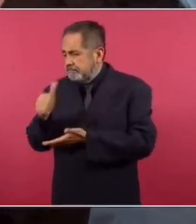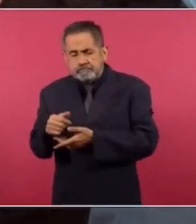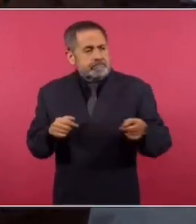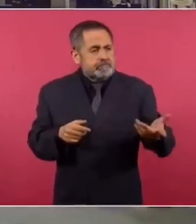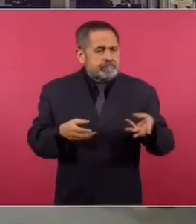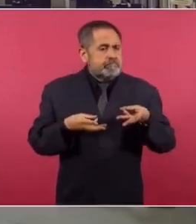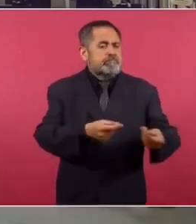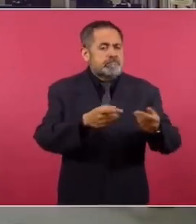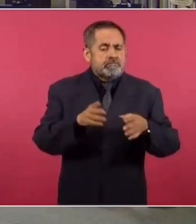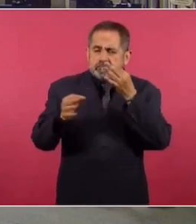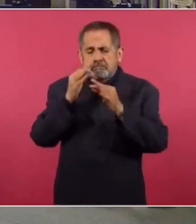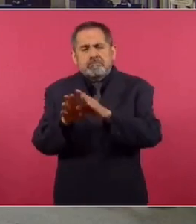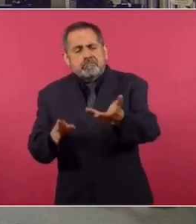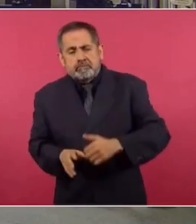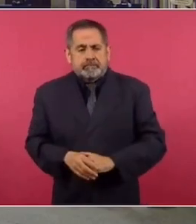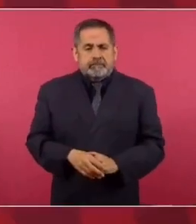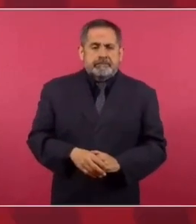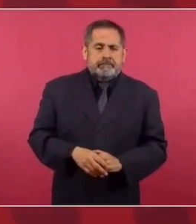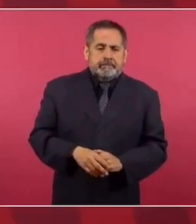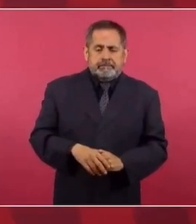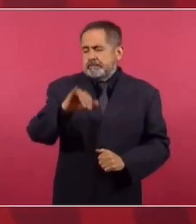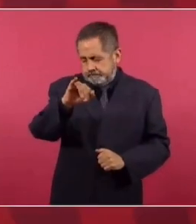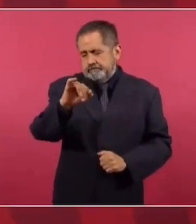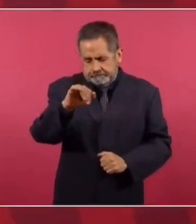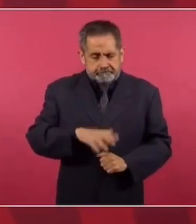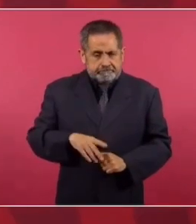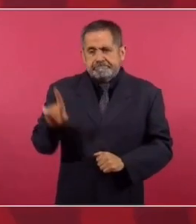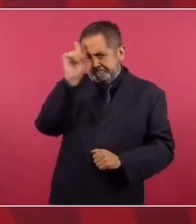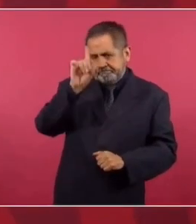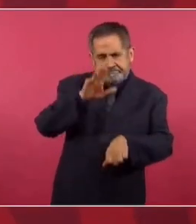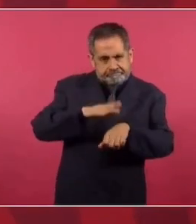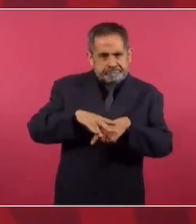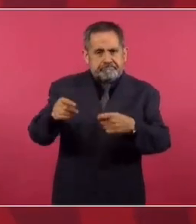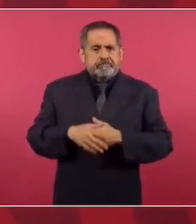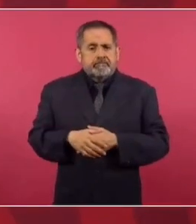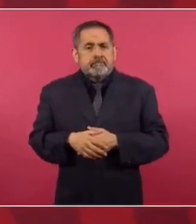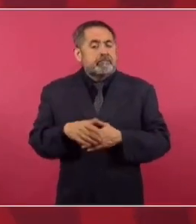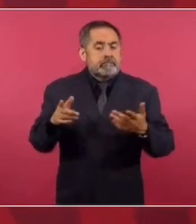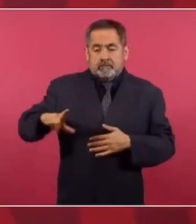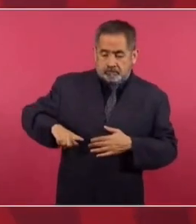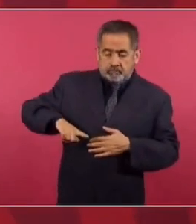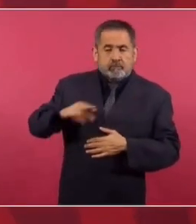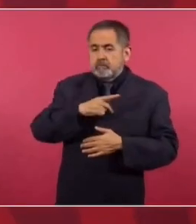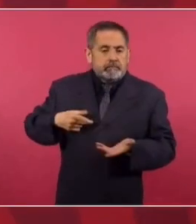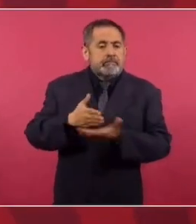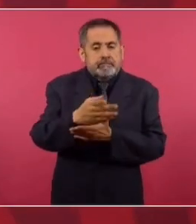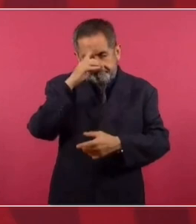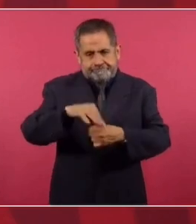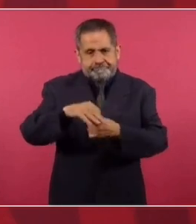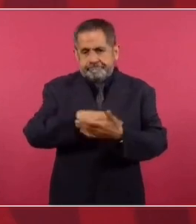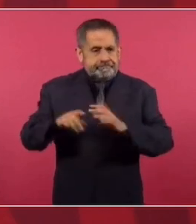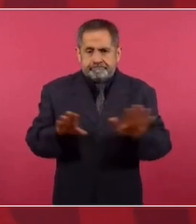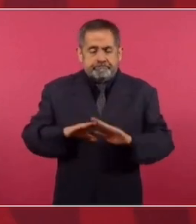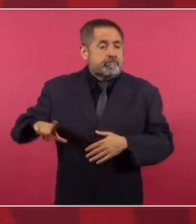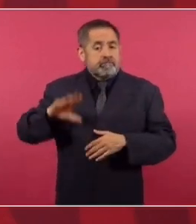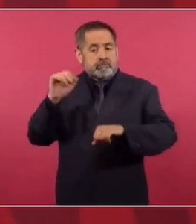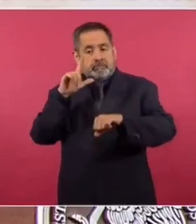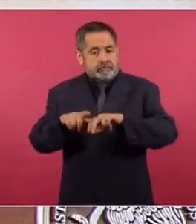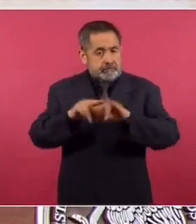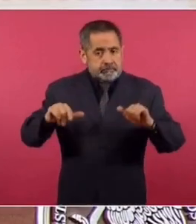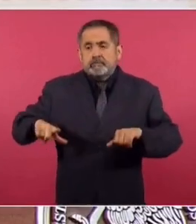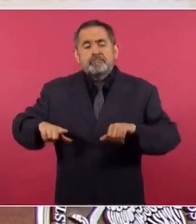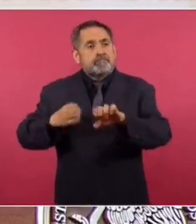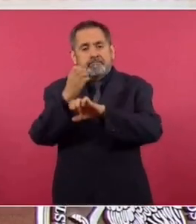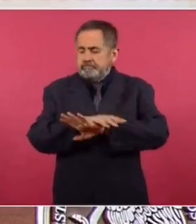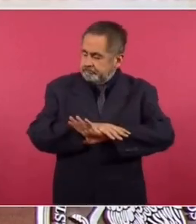usted ha estado preguntando, presidente? En todos los casos, la recomendación es que no intervengan los gobiernos. Ni el gobierno federal, ni